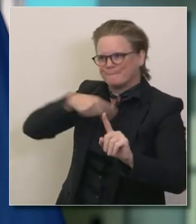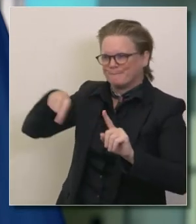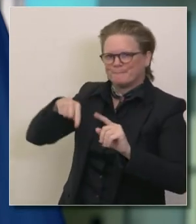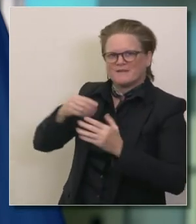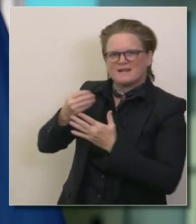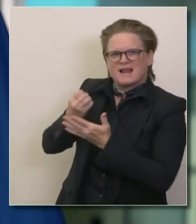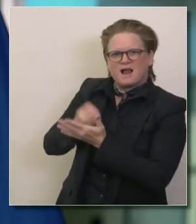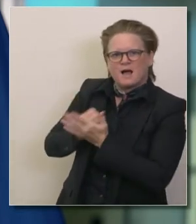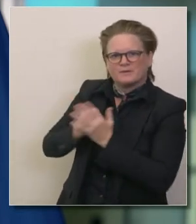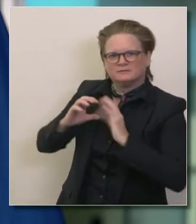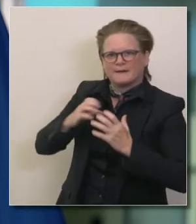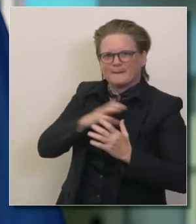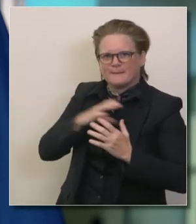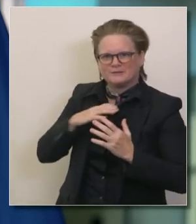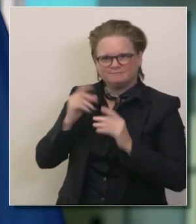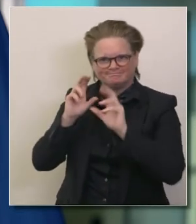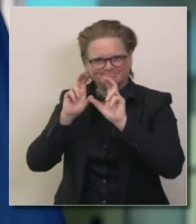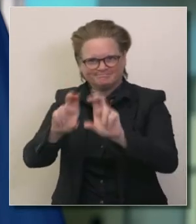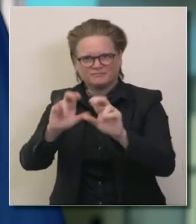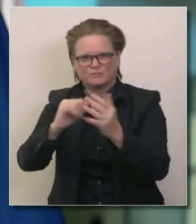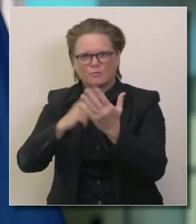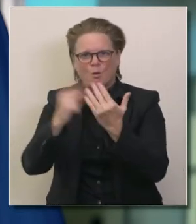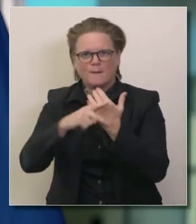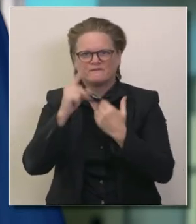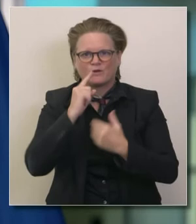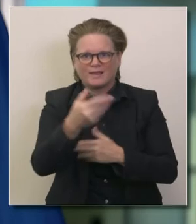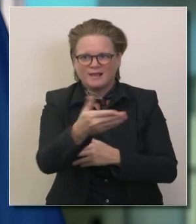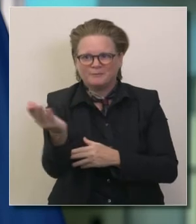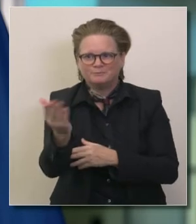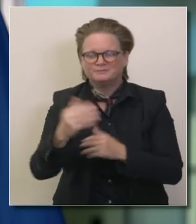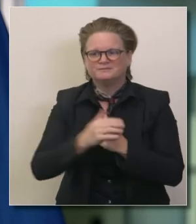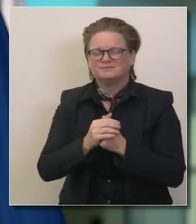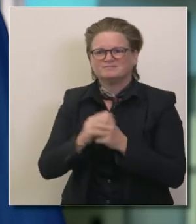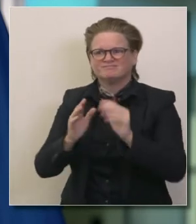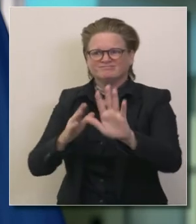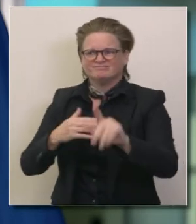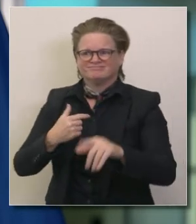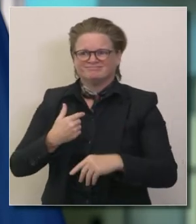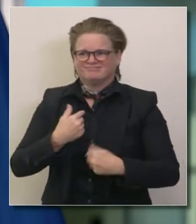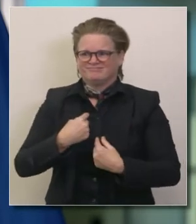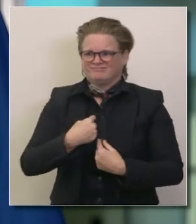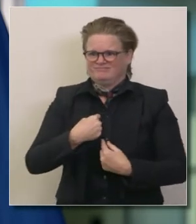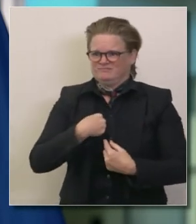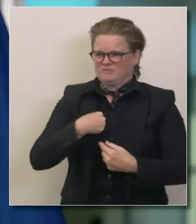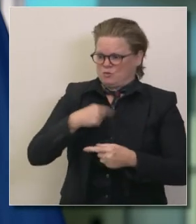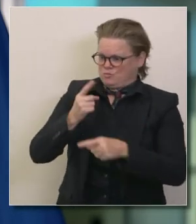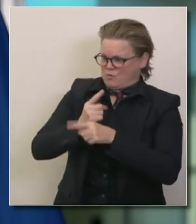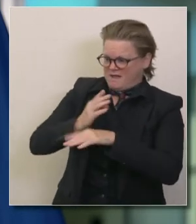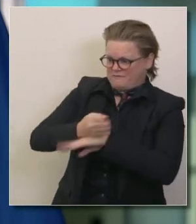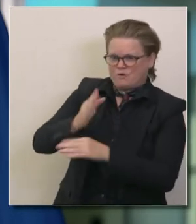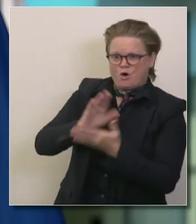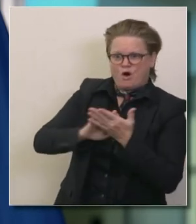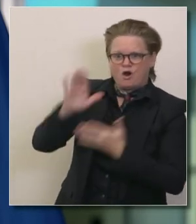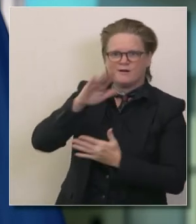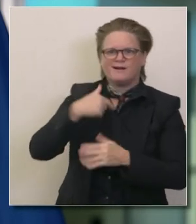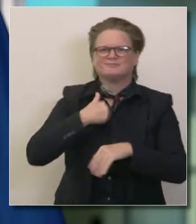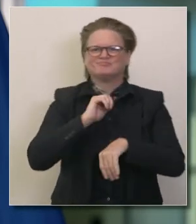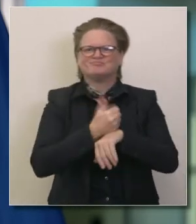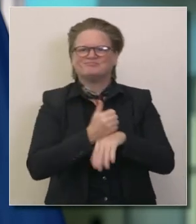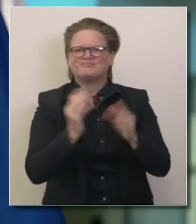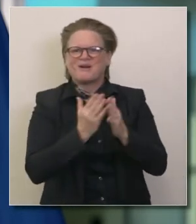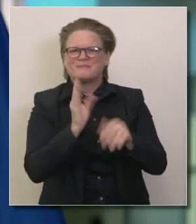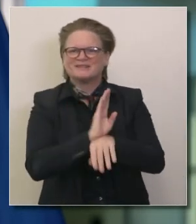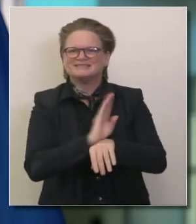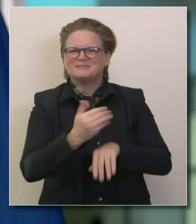ese primer programa así que son parte de los programas de apoyo yo soy dueño de pequeño negocio después del colegio